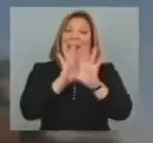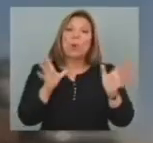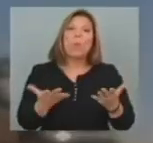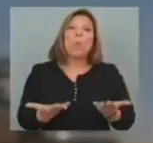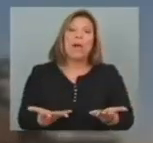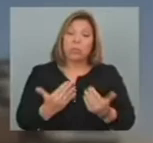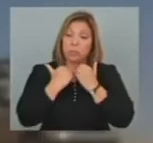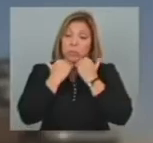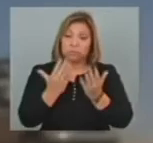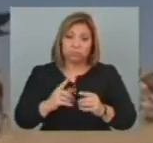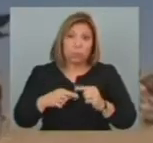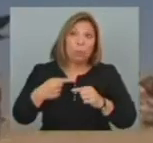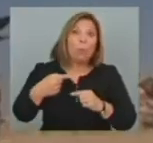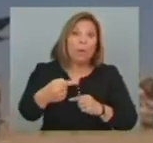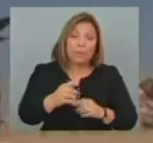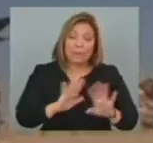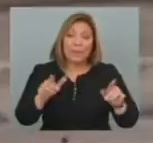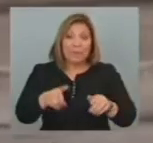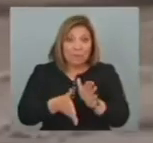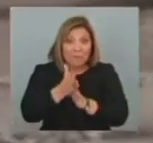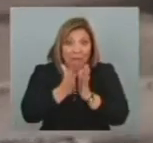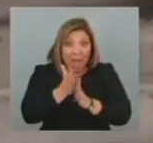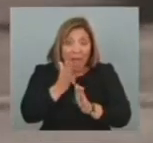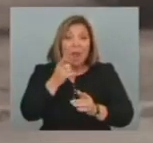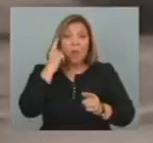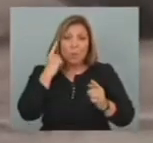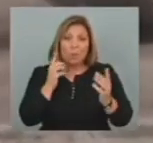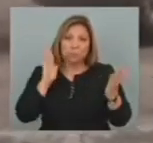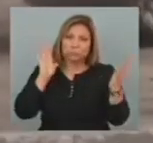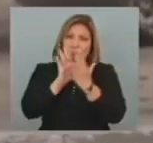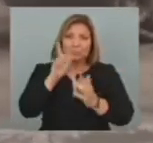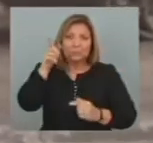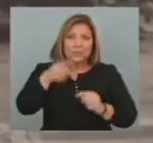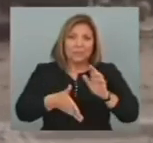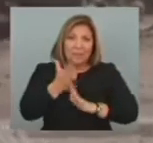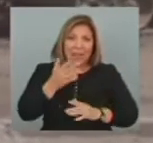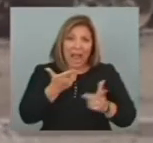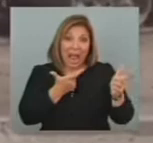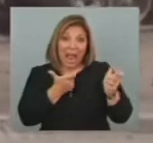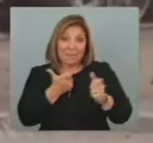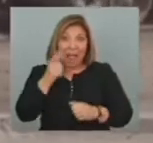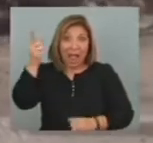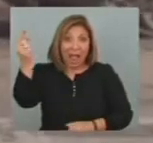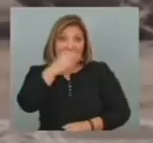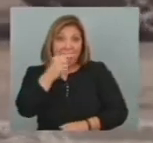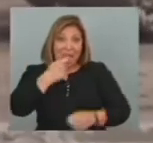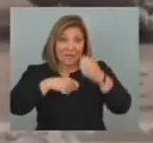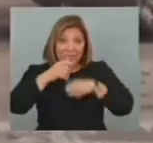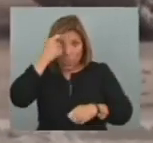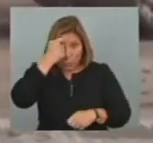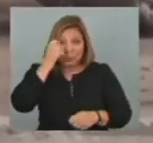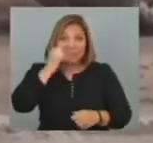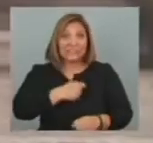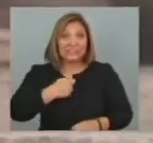lugar Eso parece encaminarlos hacia un enfrentamiento con Moscú El principal proveedor de armas de Assad Así como con China